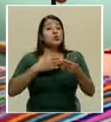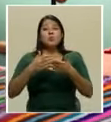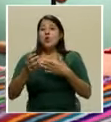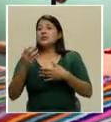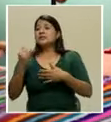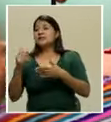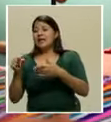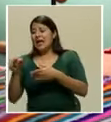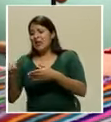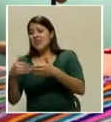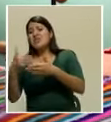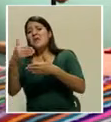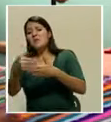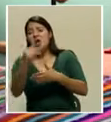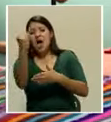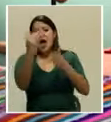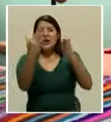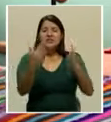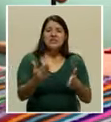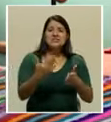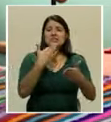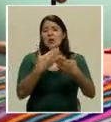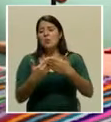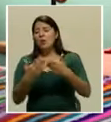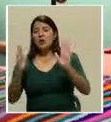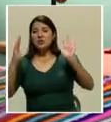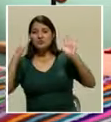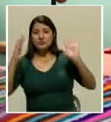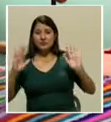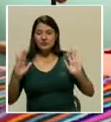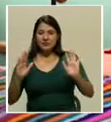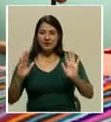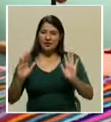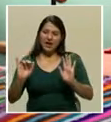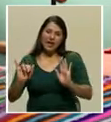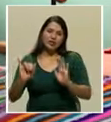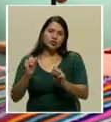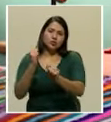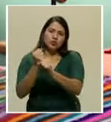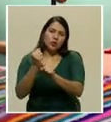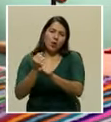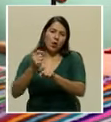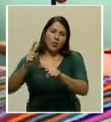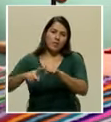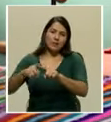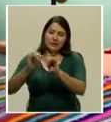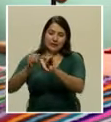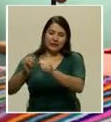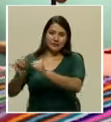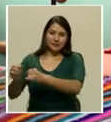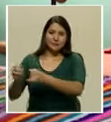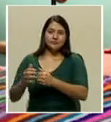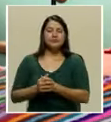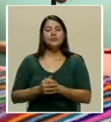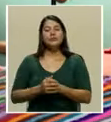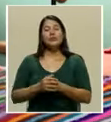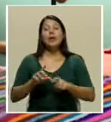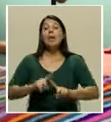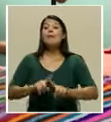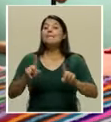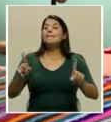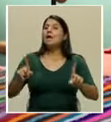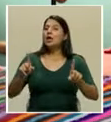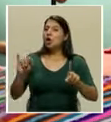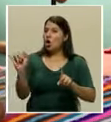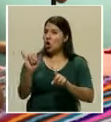hicieron artistas o si son grandes artistas, porque finalmente, pues eso es trabajo individual adulto. Pero digamos que